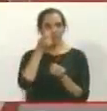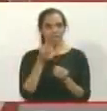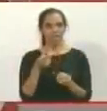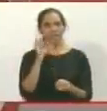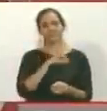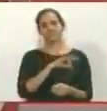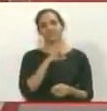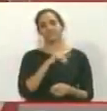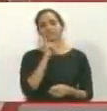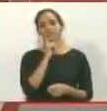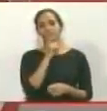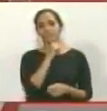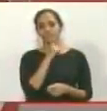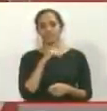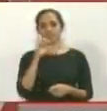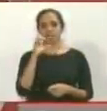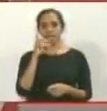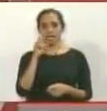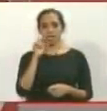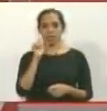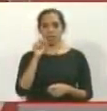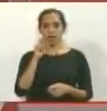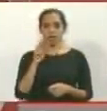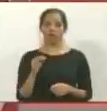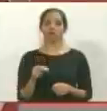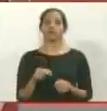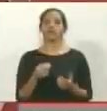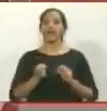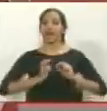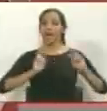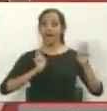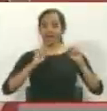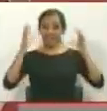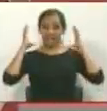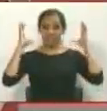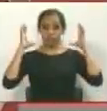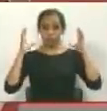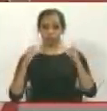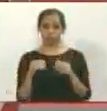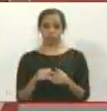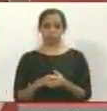señor que se llama Edward Rodríguez Jiménez alias Cabezón.